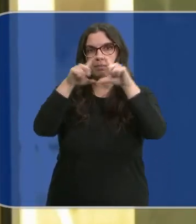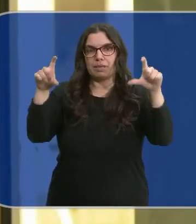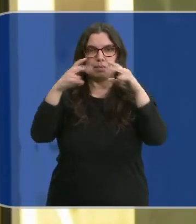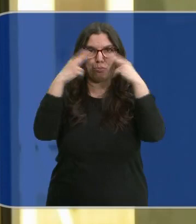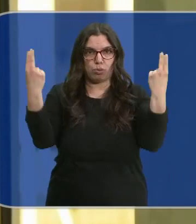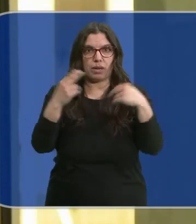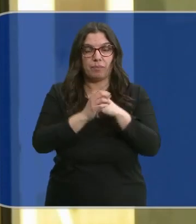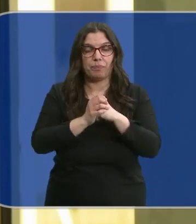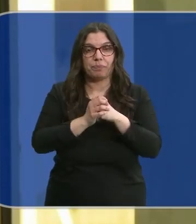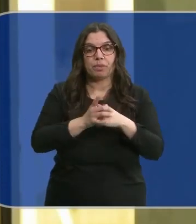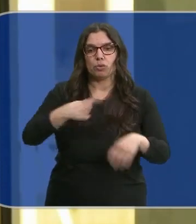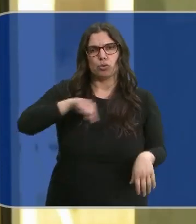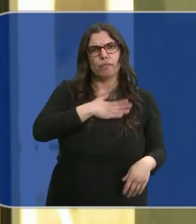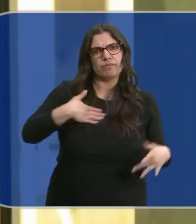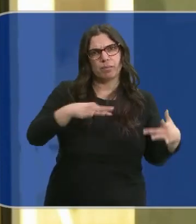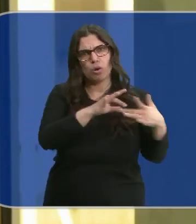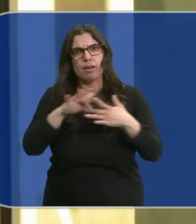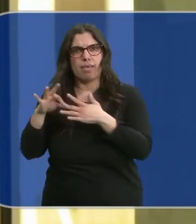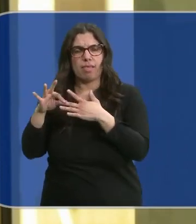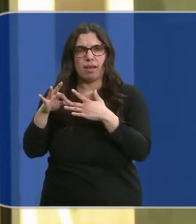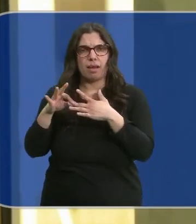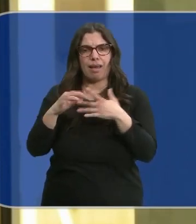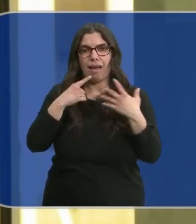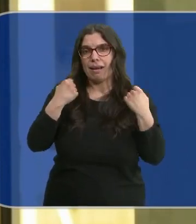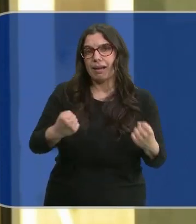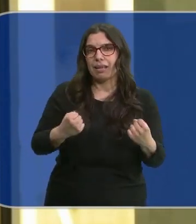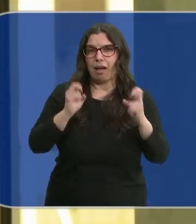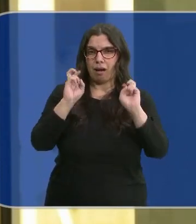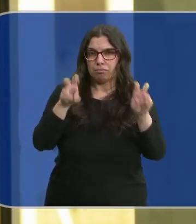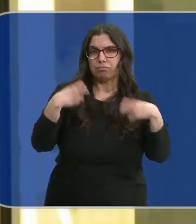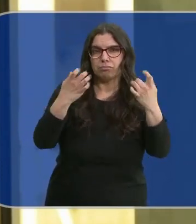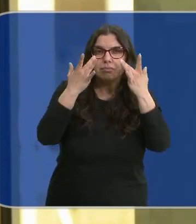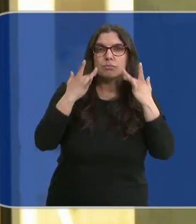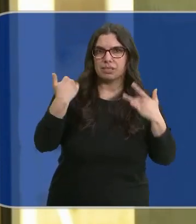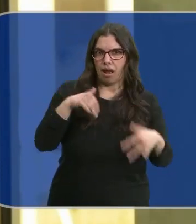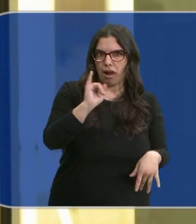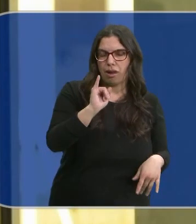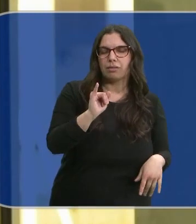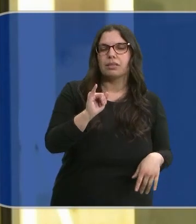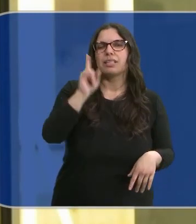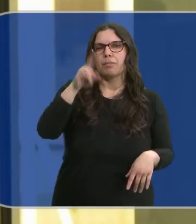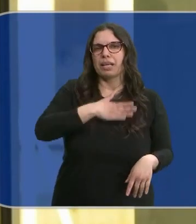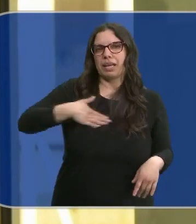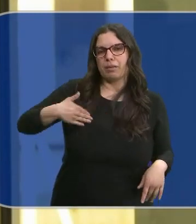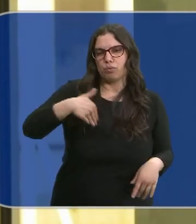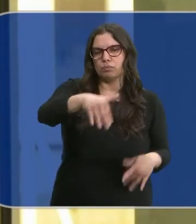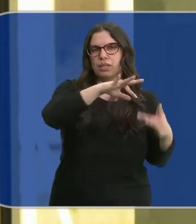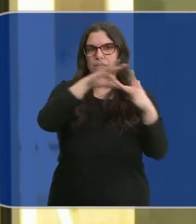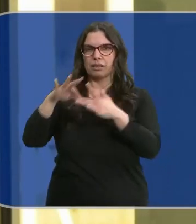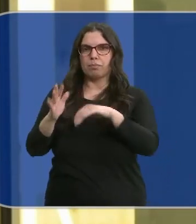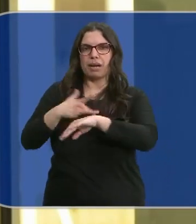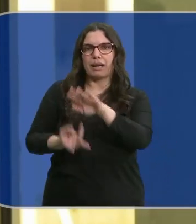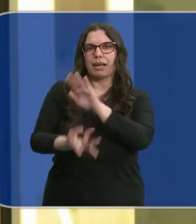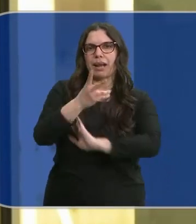pública. Queremos ser líderes en energías renovables, lo somos ya, y lo queremos ser también en la